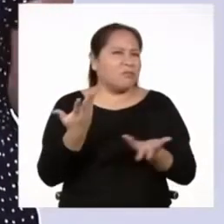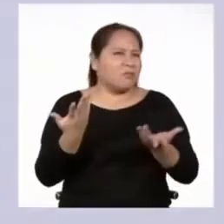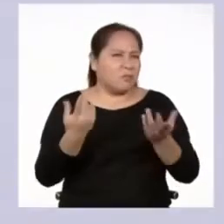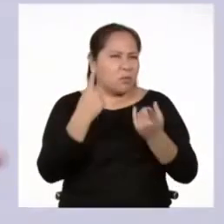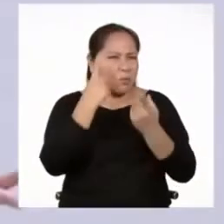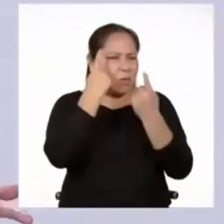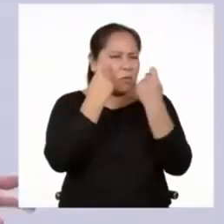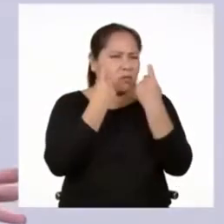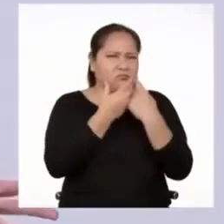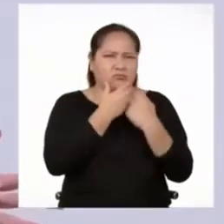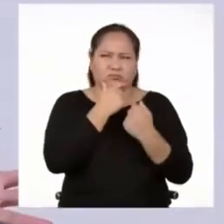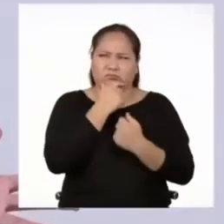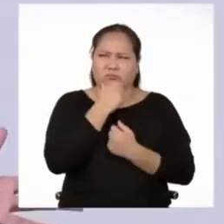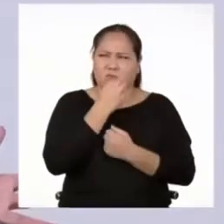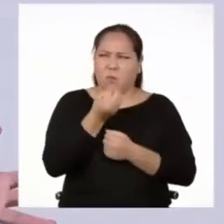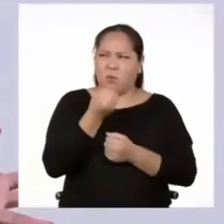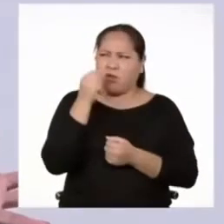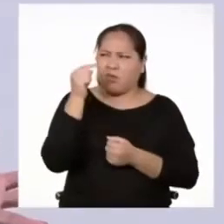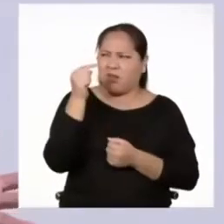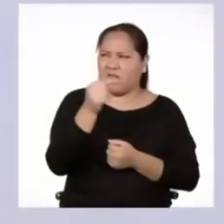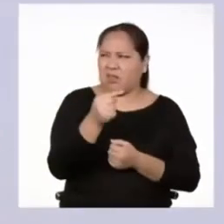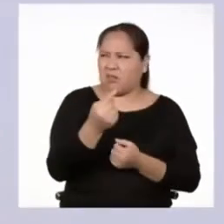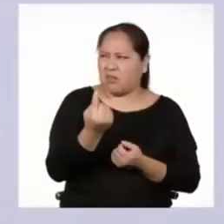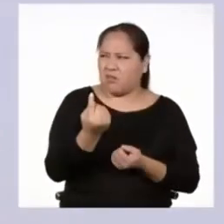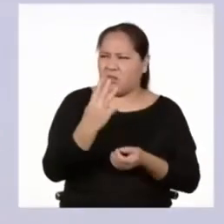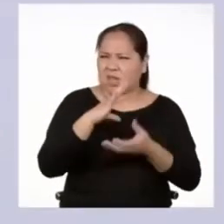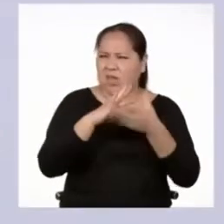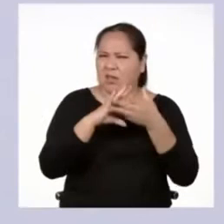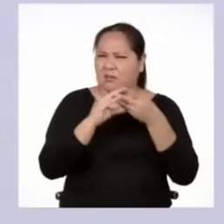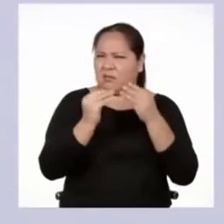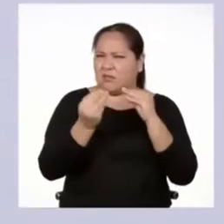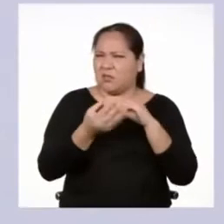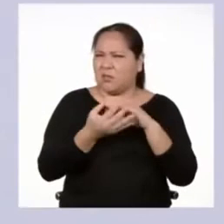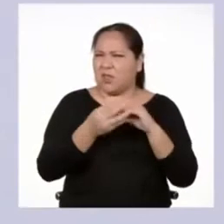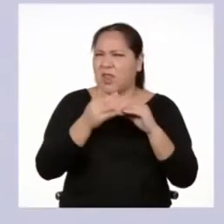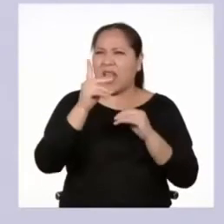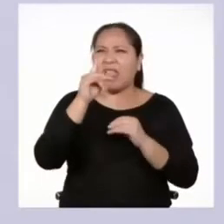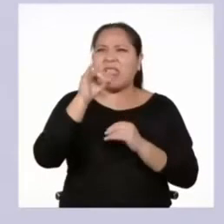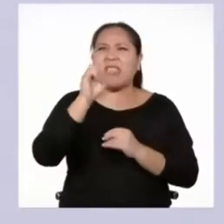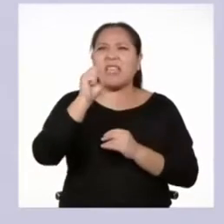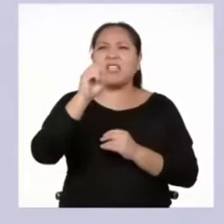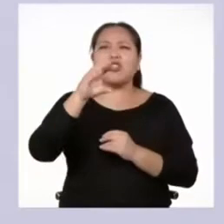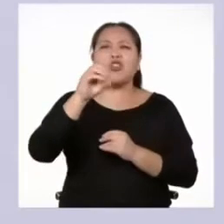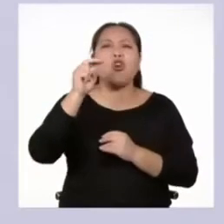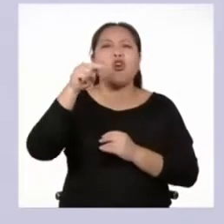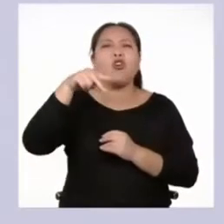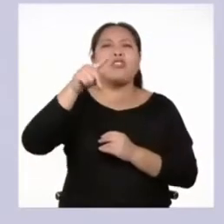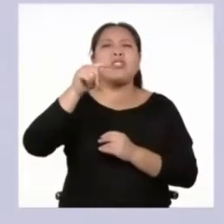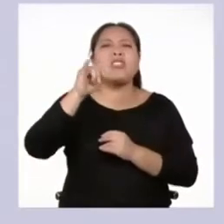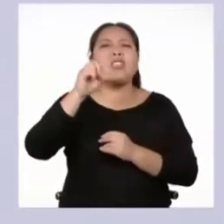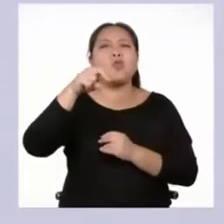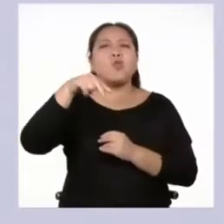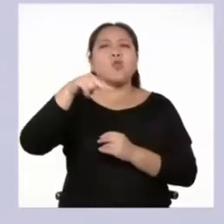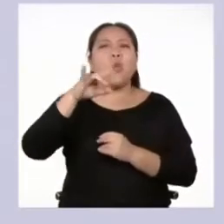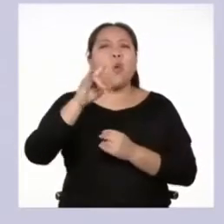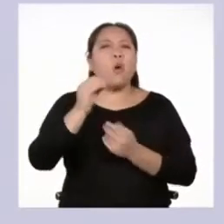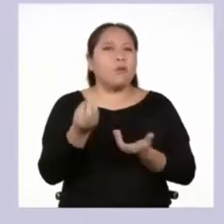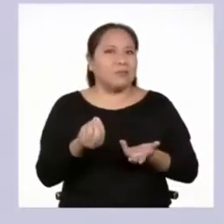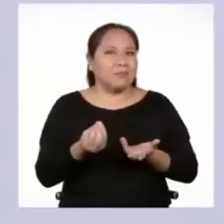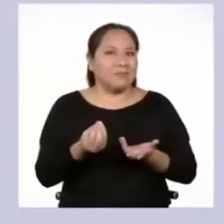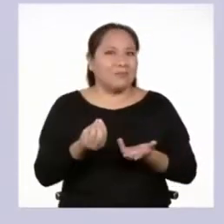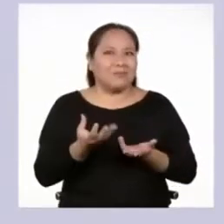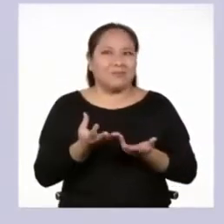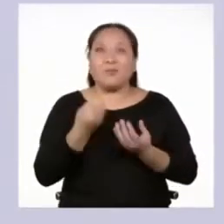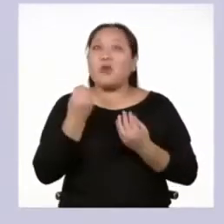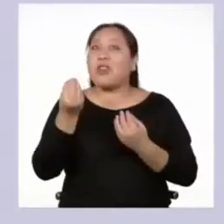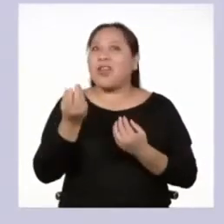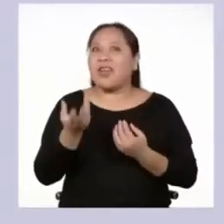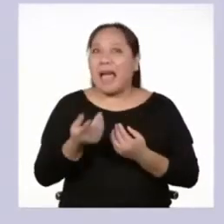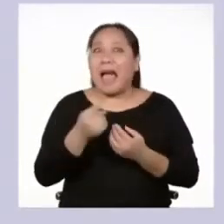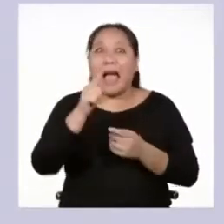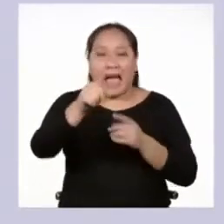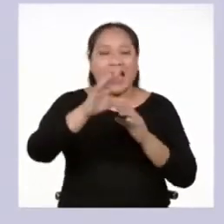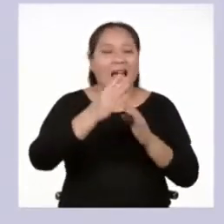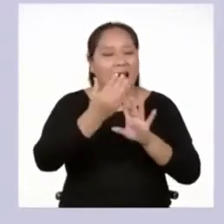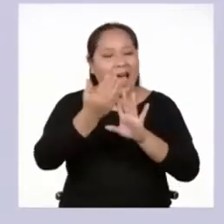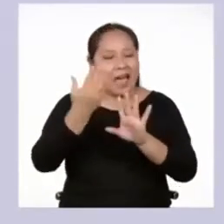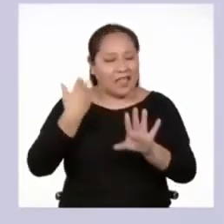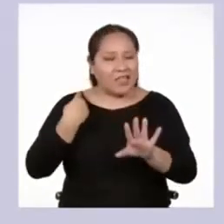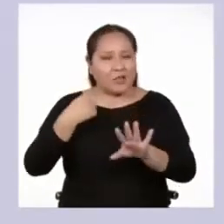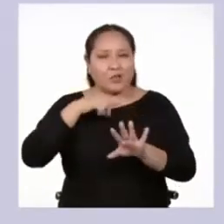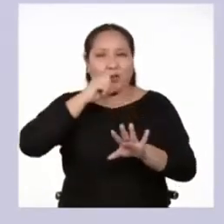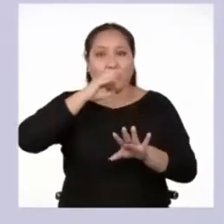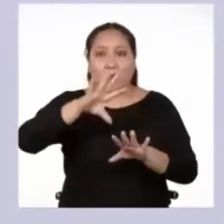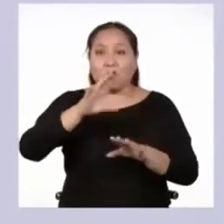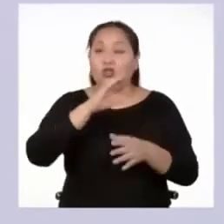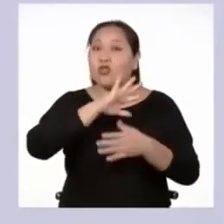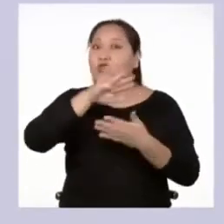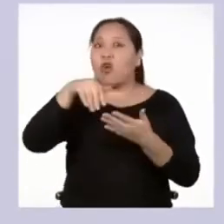qué la historieta es un texto discontinuo. Bueno, eso es lo que vamos a contestarte el día de hoy. Pero antes quiero decirte algo. En este programa todos